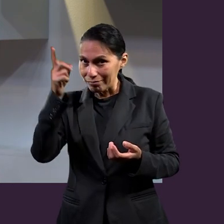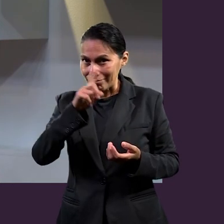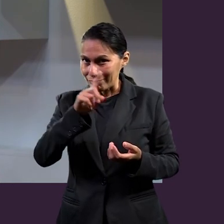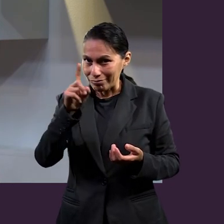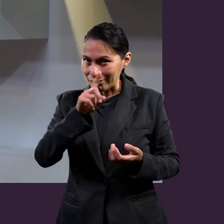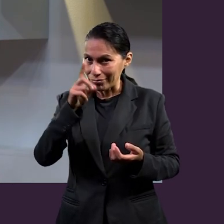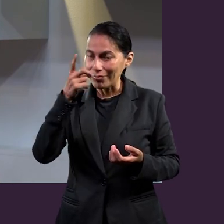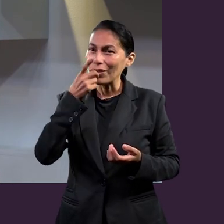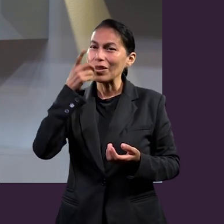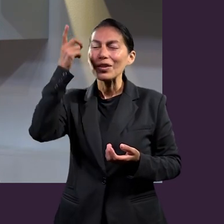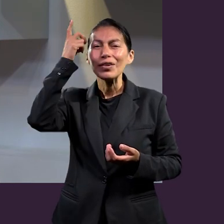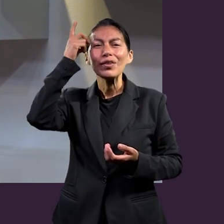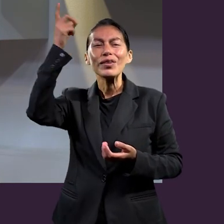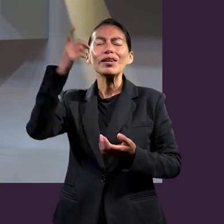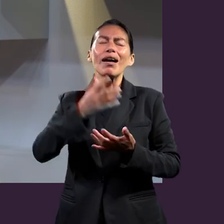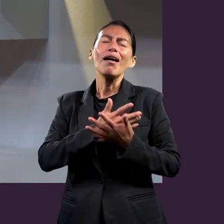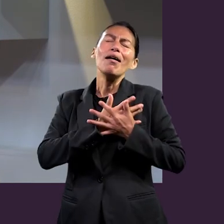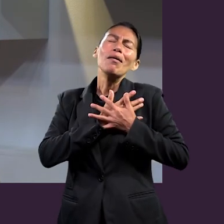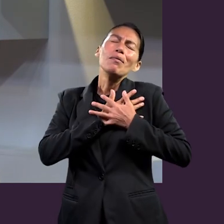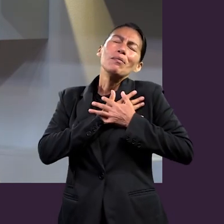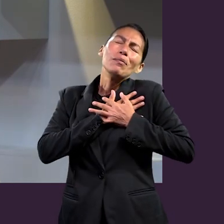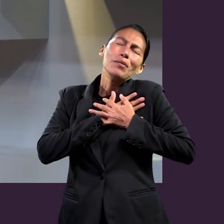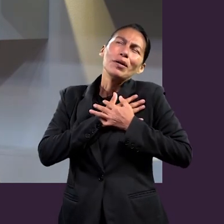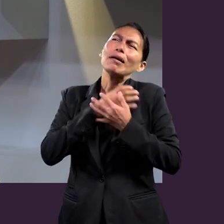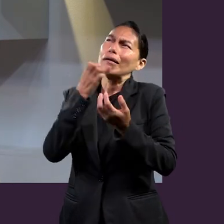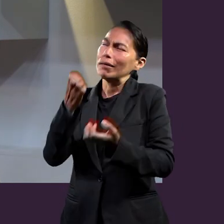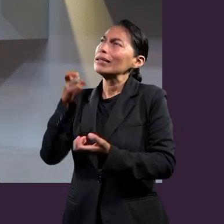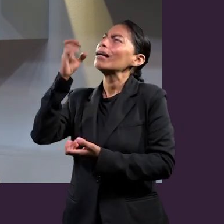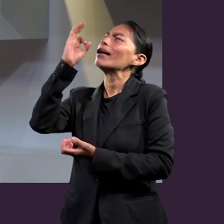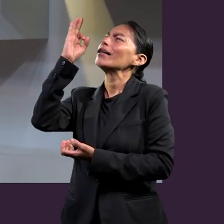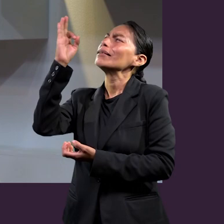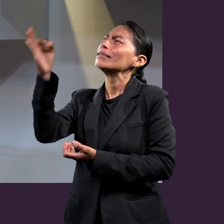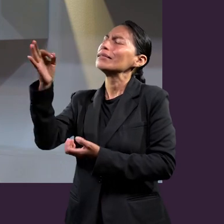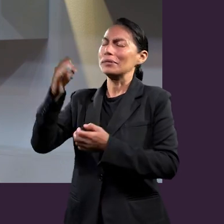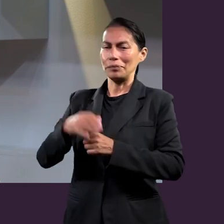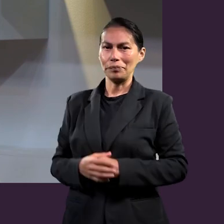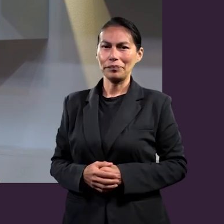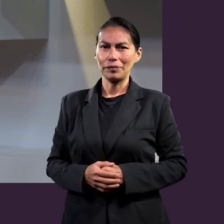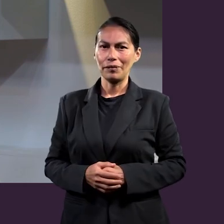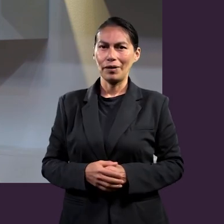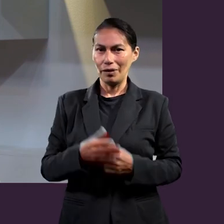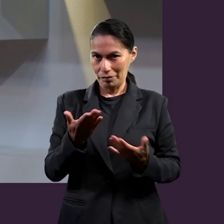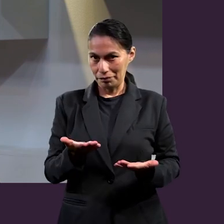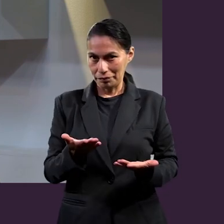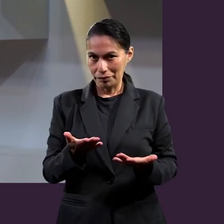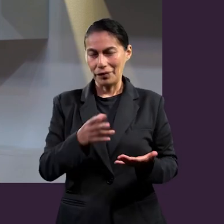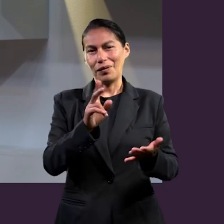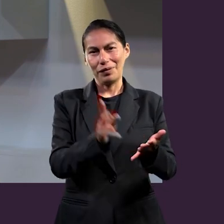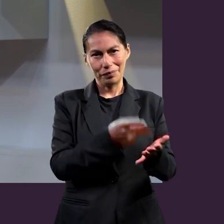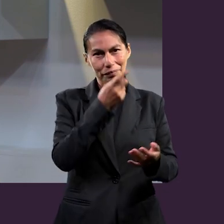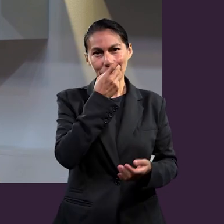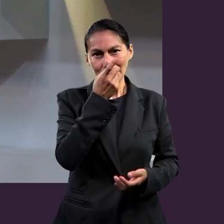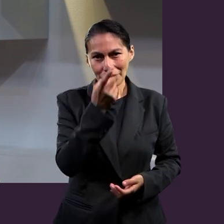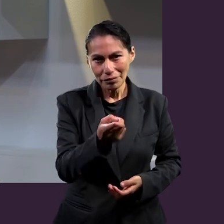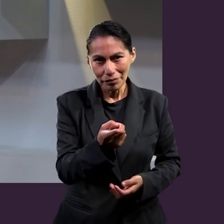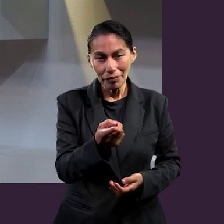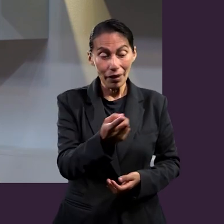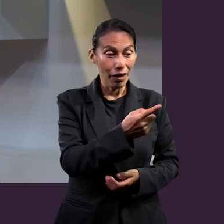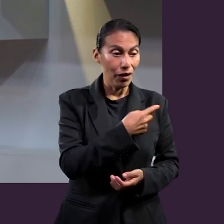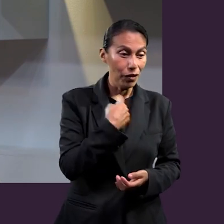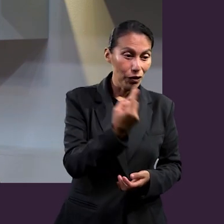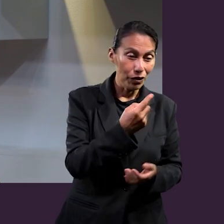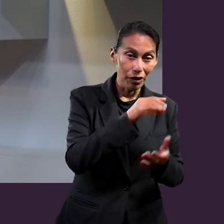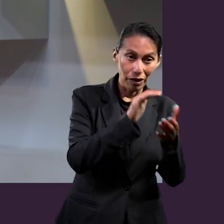una razón de amor. Y esos principios que tú mencionas y esas cualidades, pues, se ven reflejadas en eso. Entonces, yo creo que eso pone en